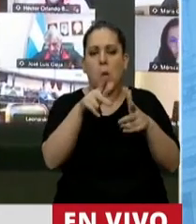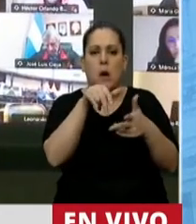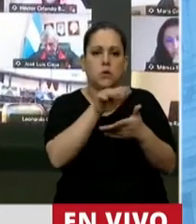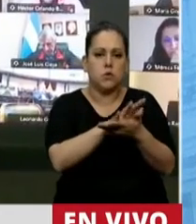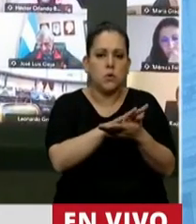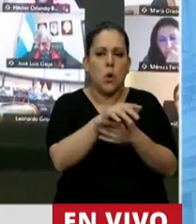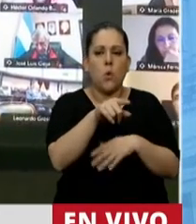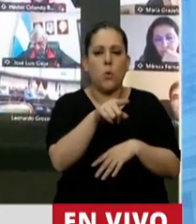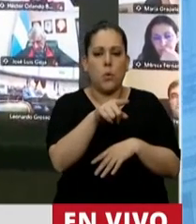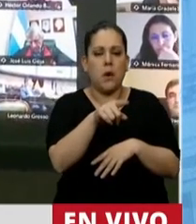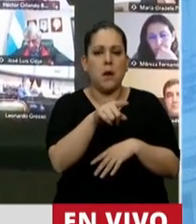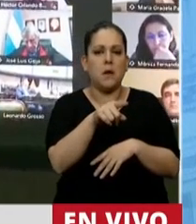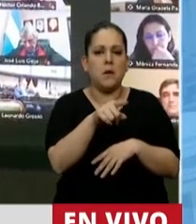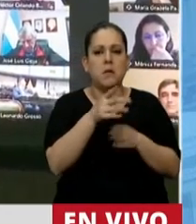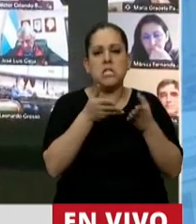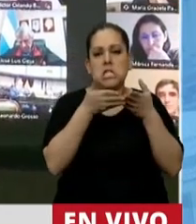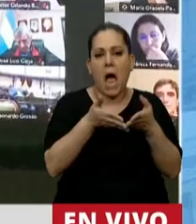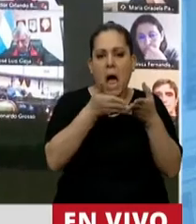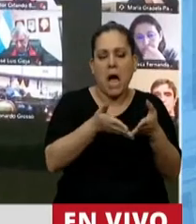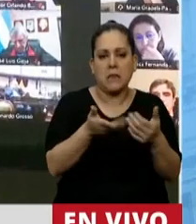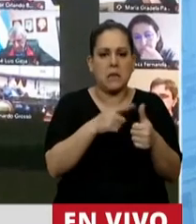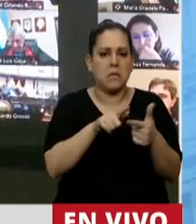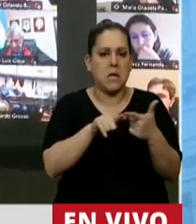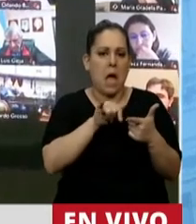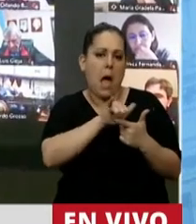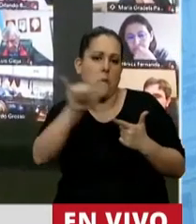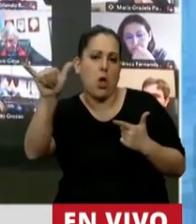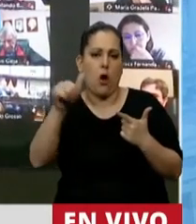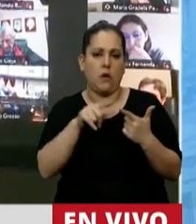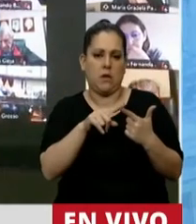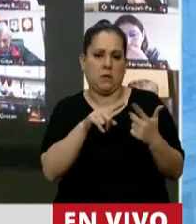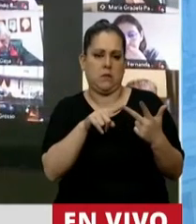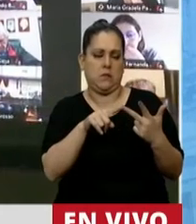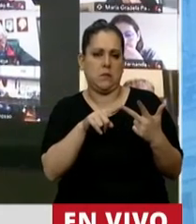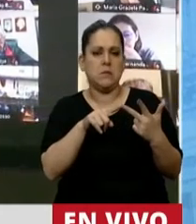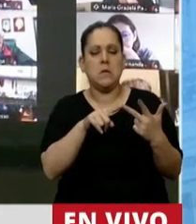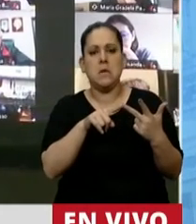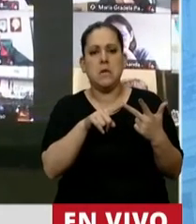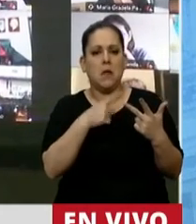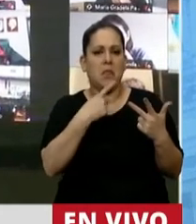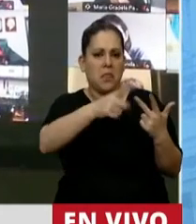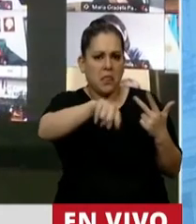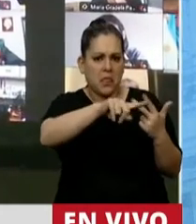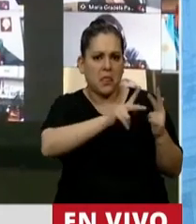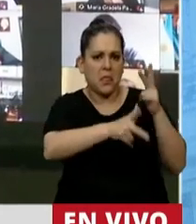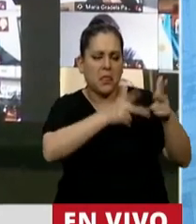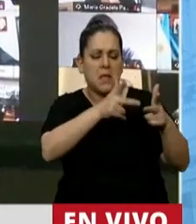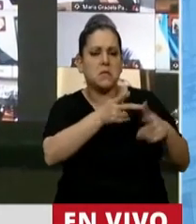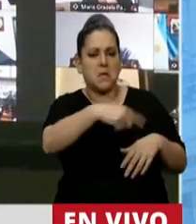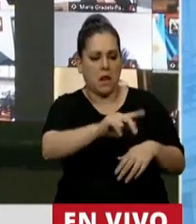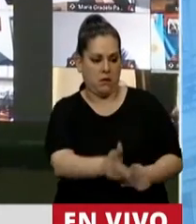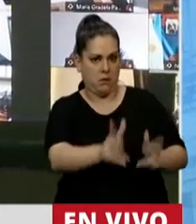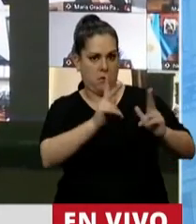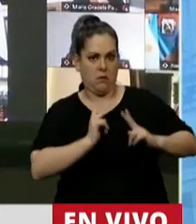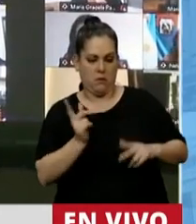yates y de aviones, y donde se nos dice que